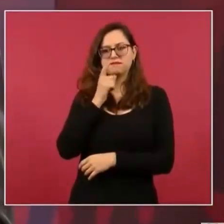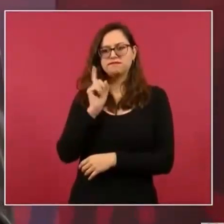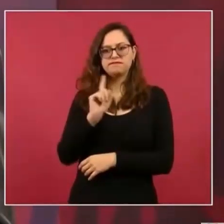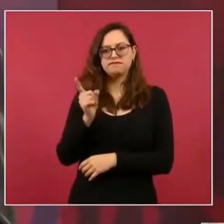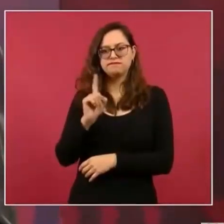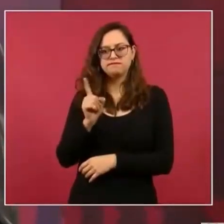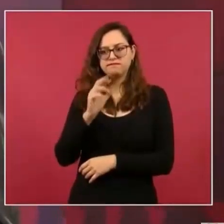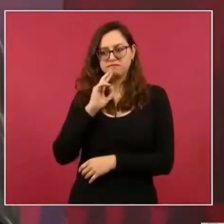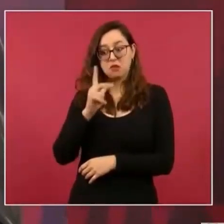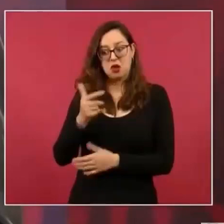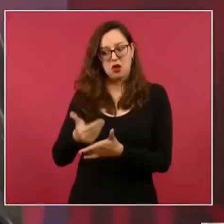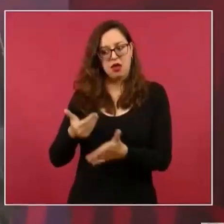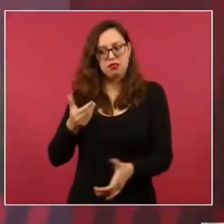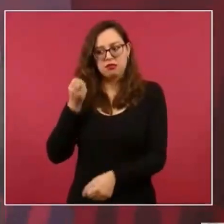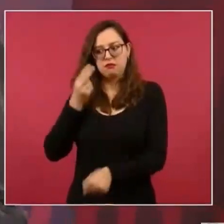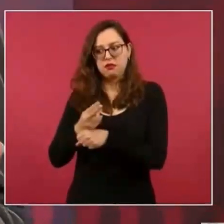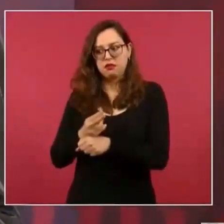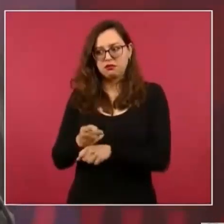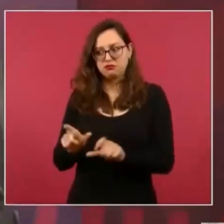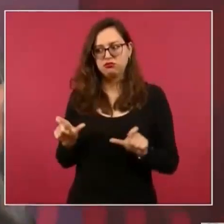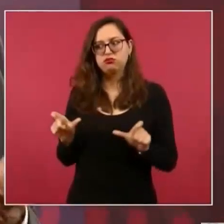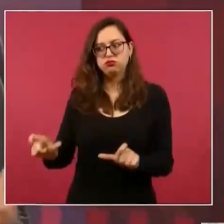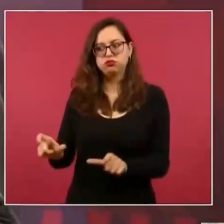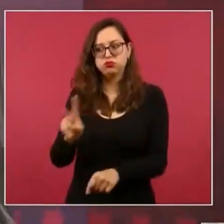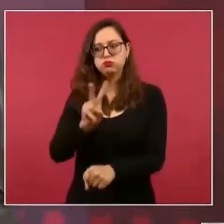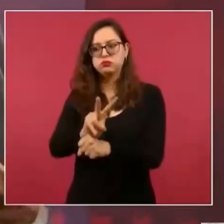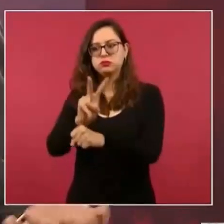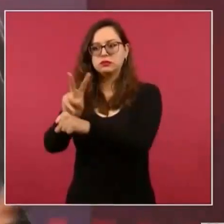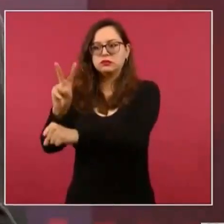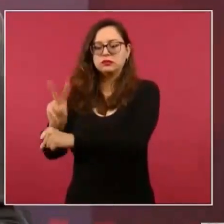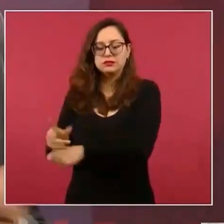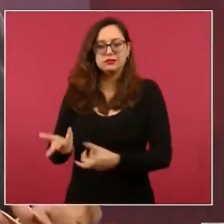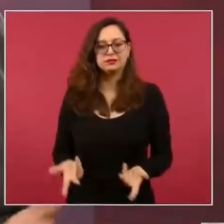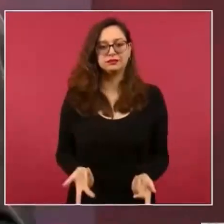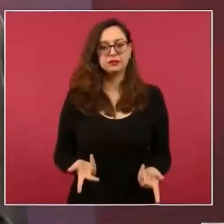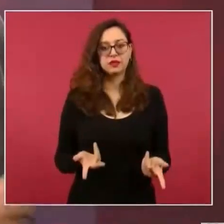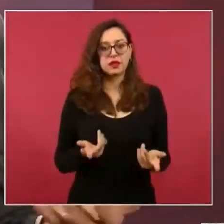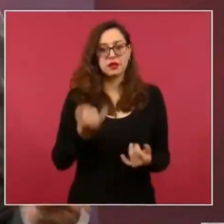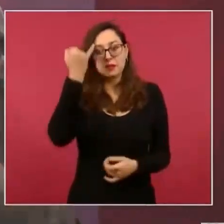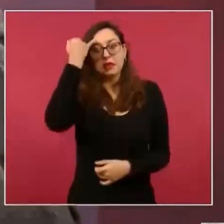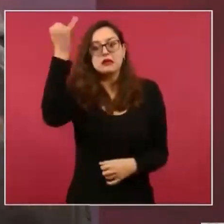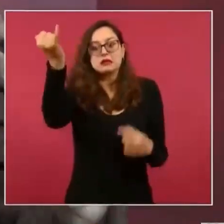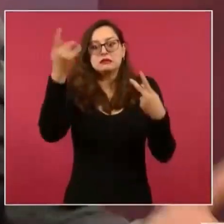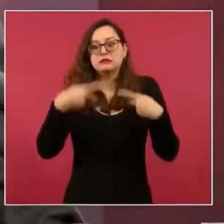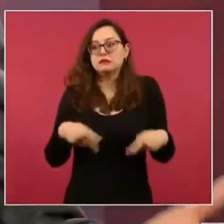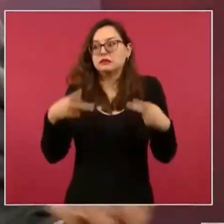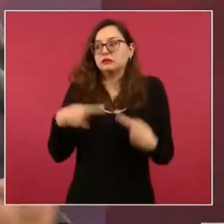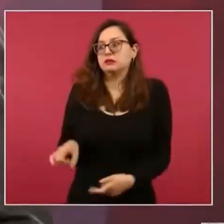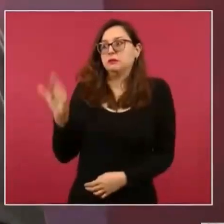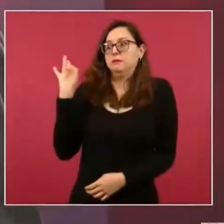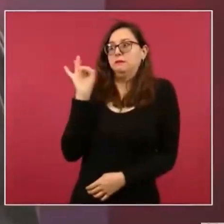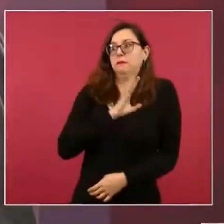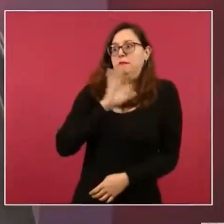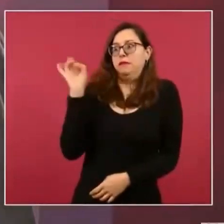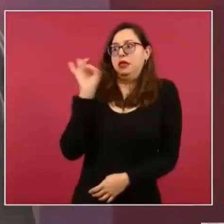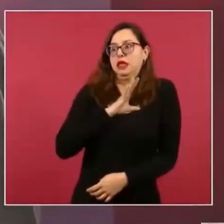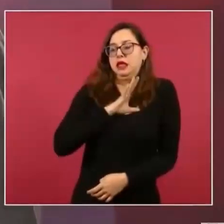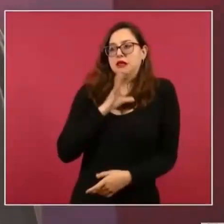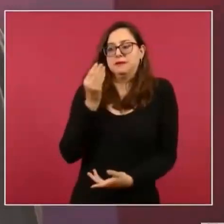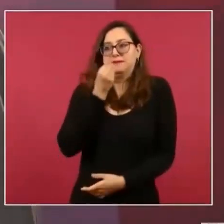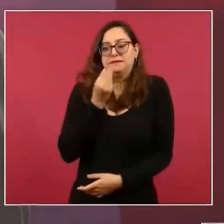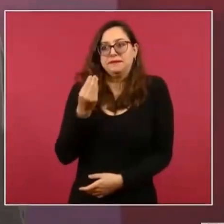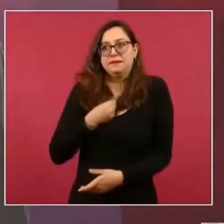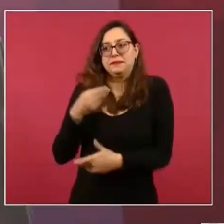va al metro que tiene que ir porque es un medio de transporte,